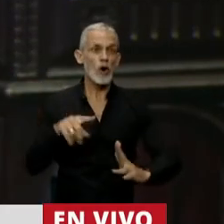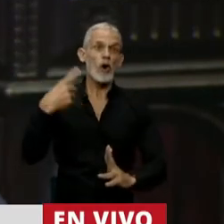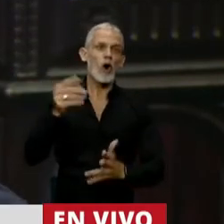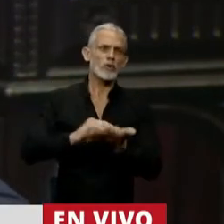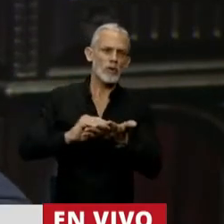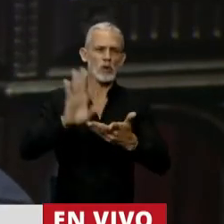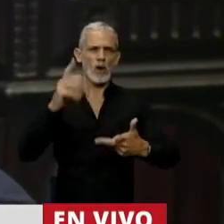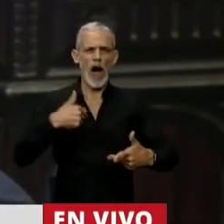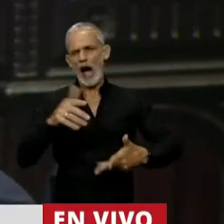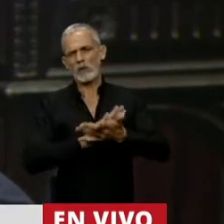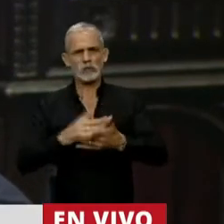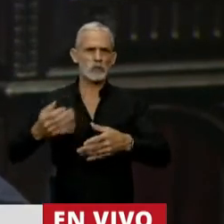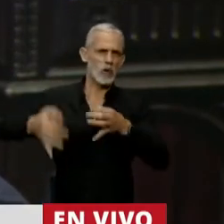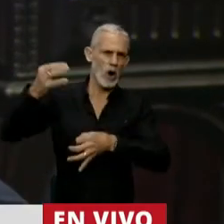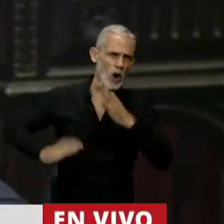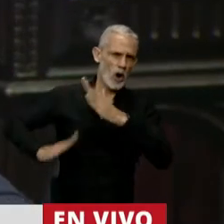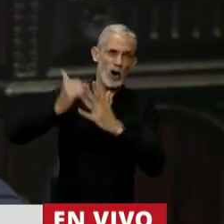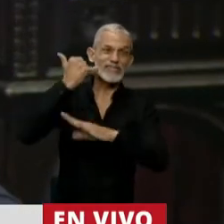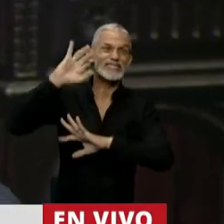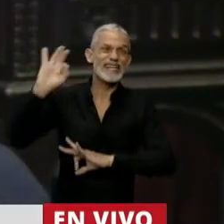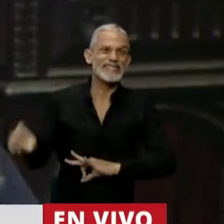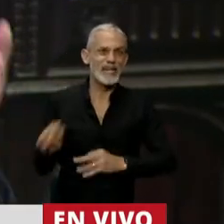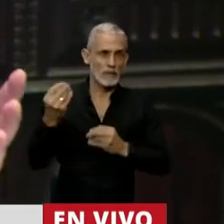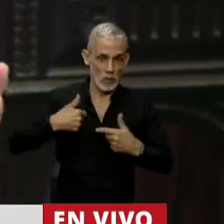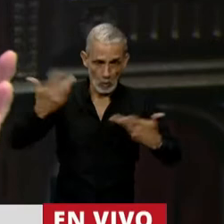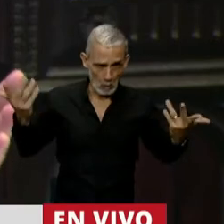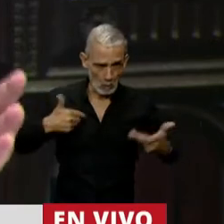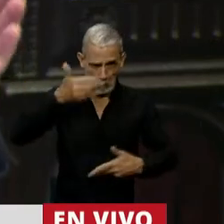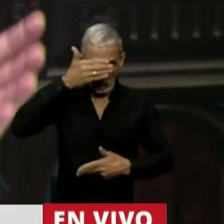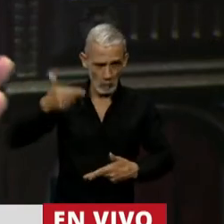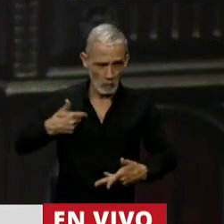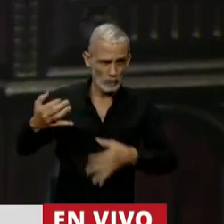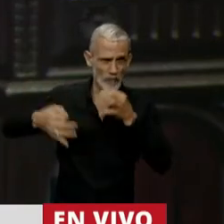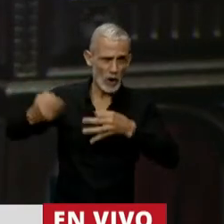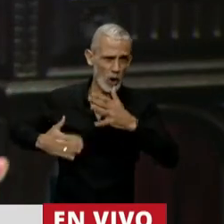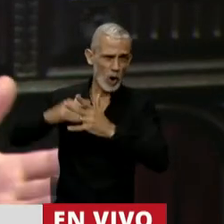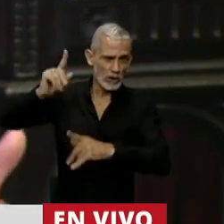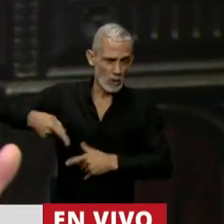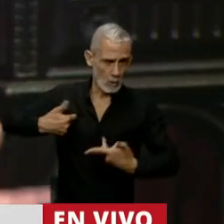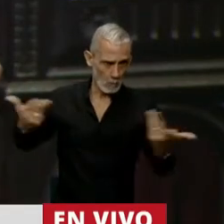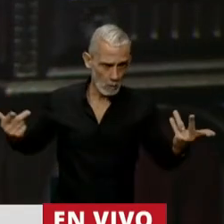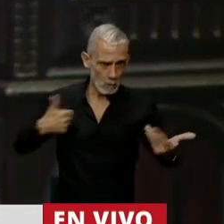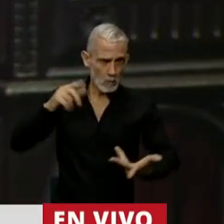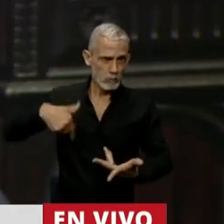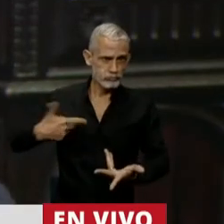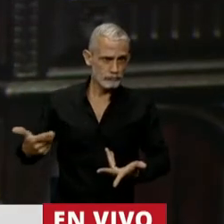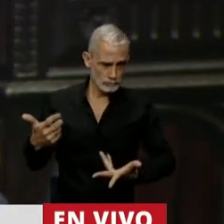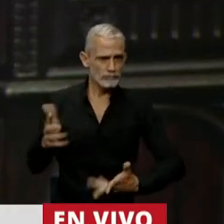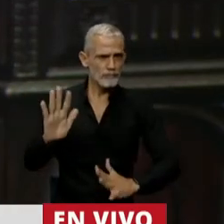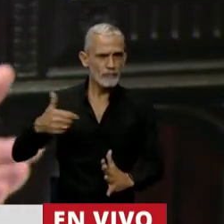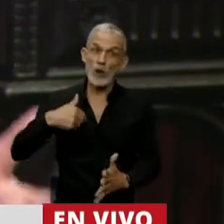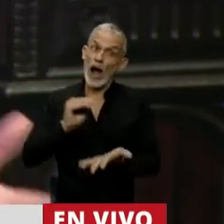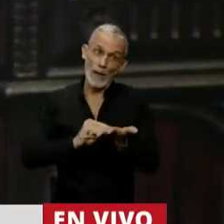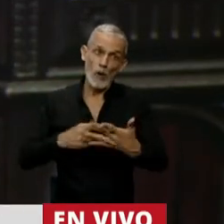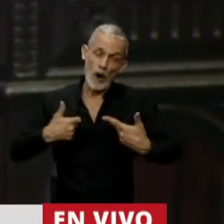diputados dijeron que es lo que va a resolver la Corte, parece que ya sabe lo que va a resolver la Corte, yo no sé lo que va a resolver la Corte, pero como mínimo, con un buen